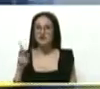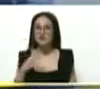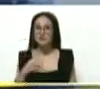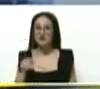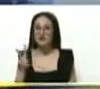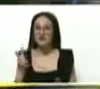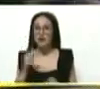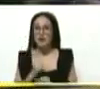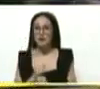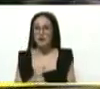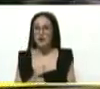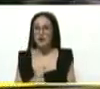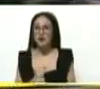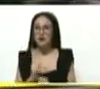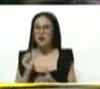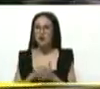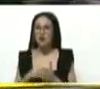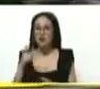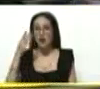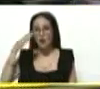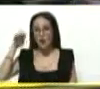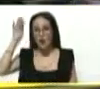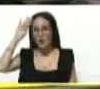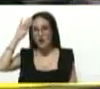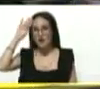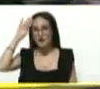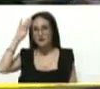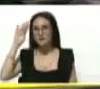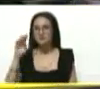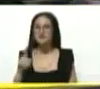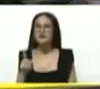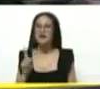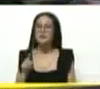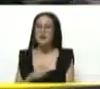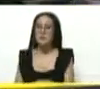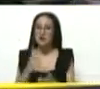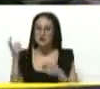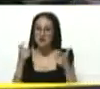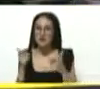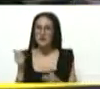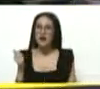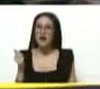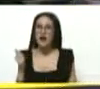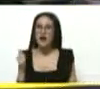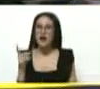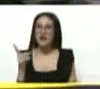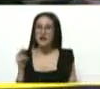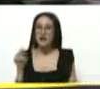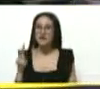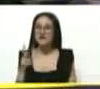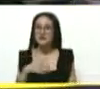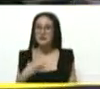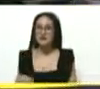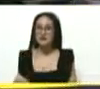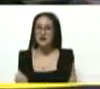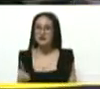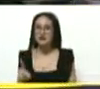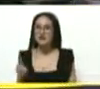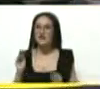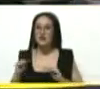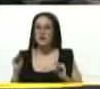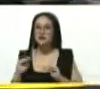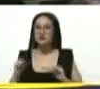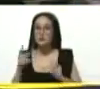no está presente porque está en Cuba el compañero Adán Chávez, vicepresidente de educación y formación política.